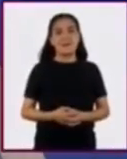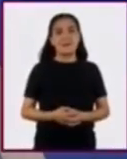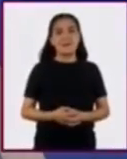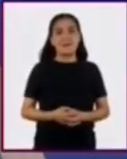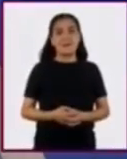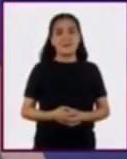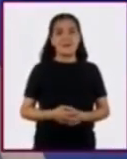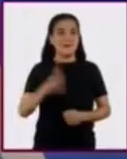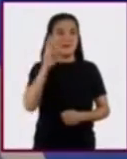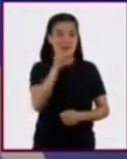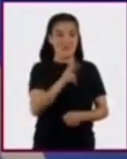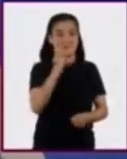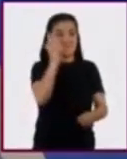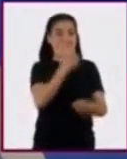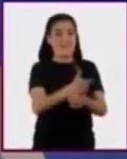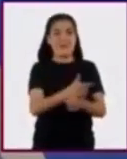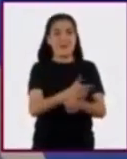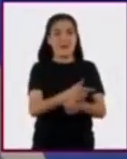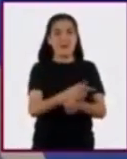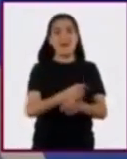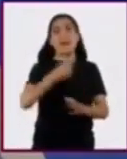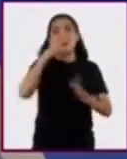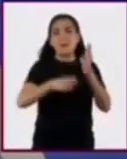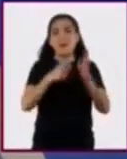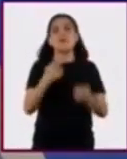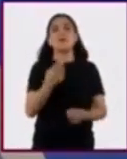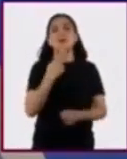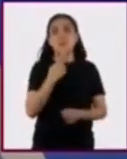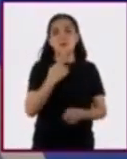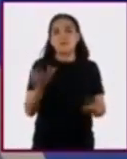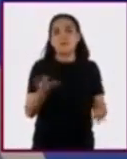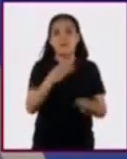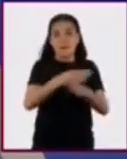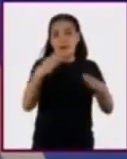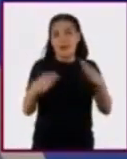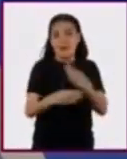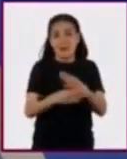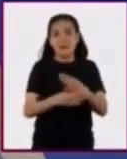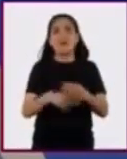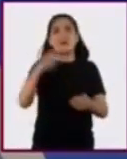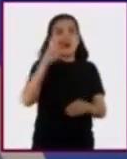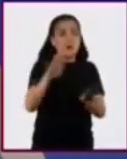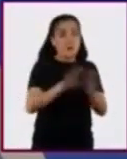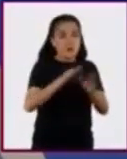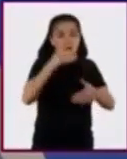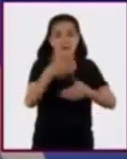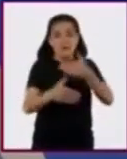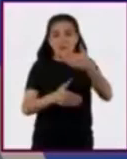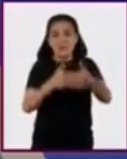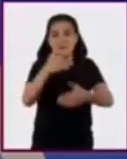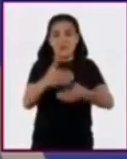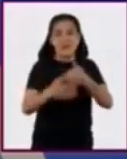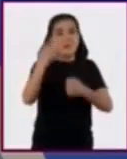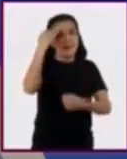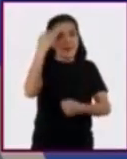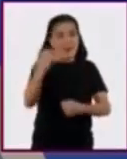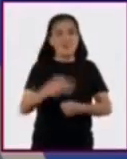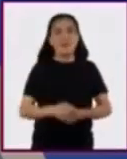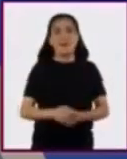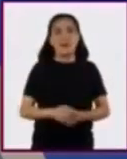Como pueden darse cuenta en el video, se utilizan materias primas que pasan por distintos procesos.